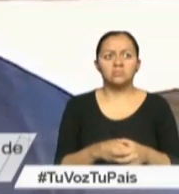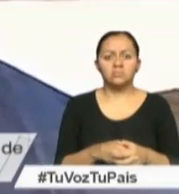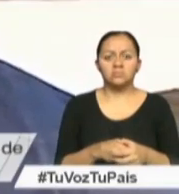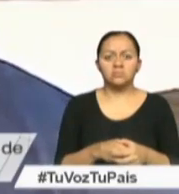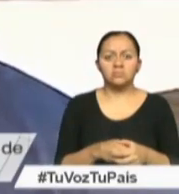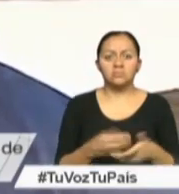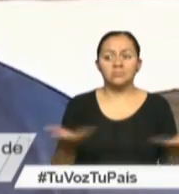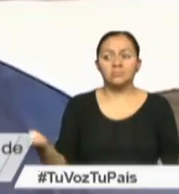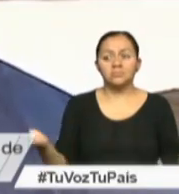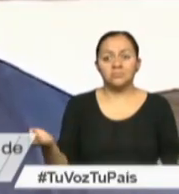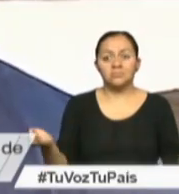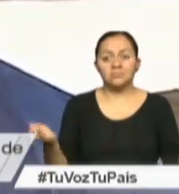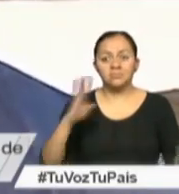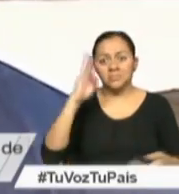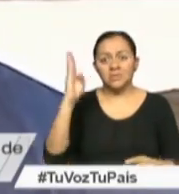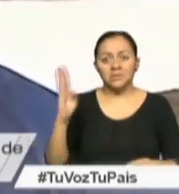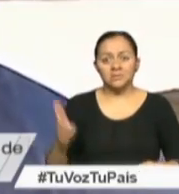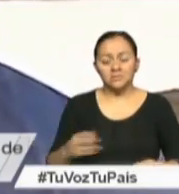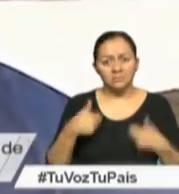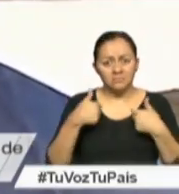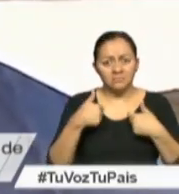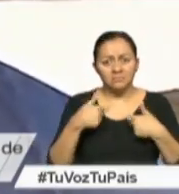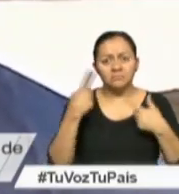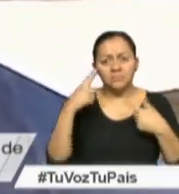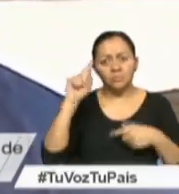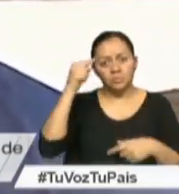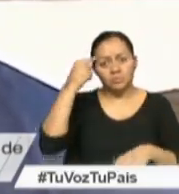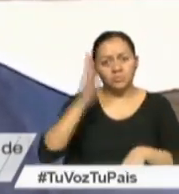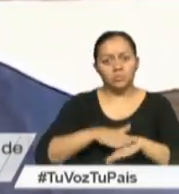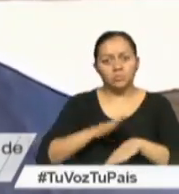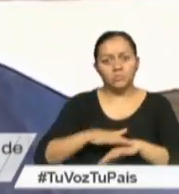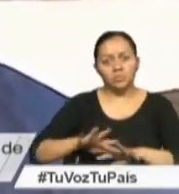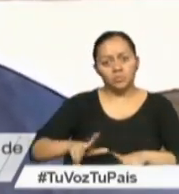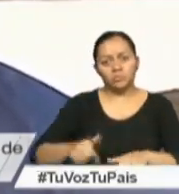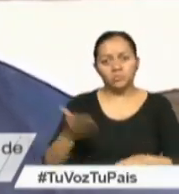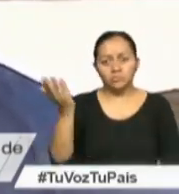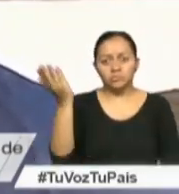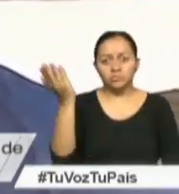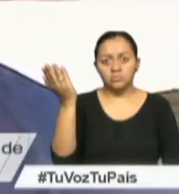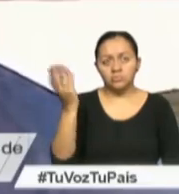Es decepcionante Brasil es un país muy rico Pero tiene un gobierno corrupto Es lamentable